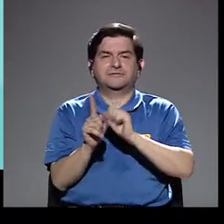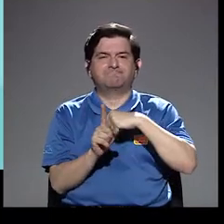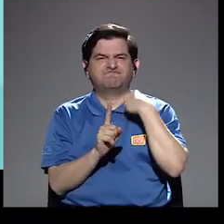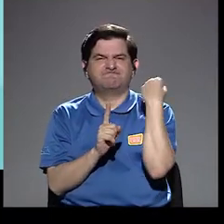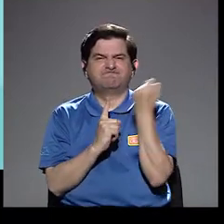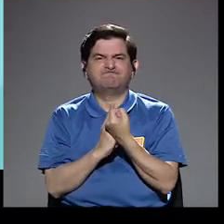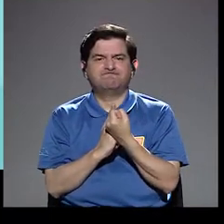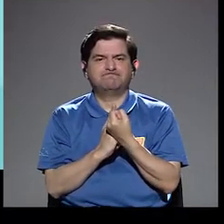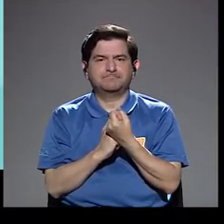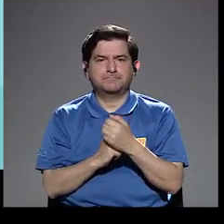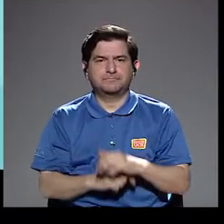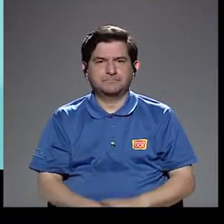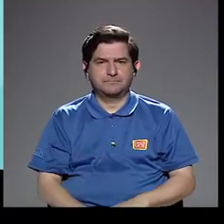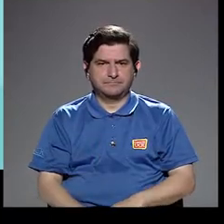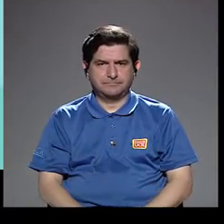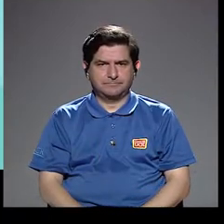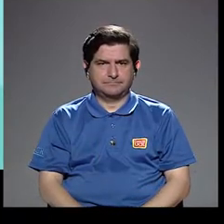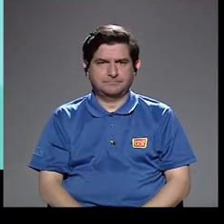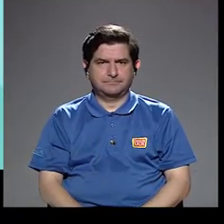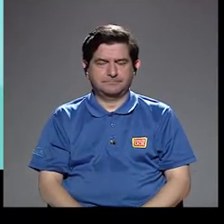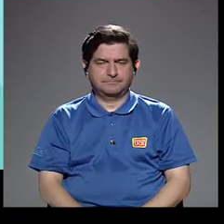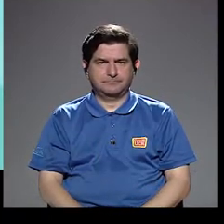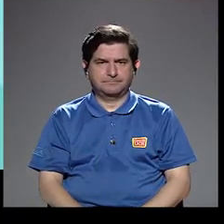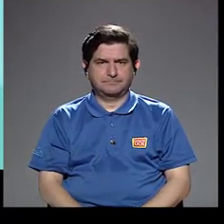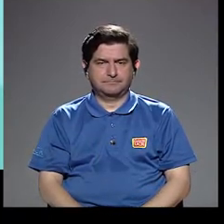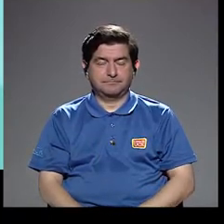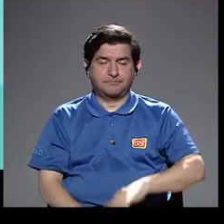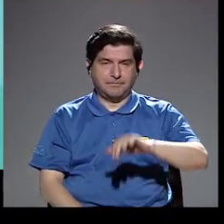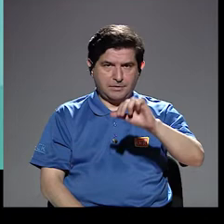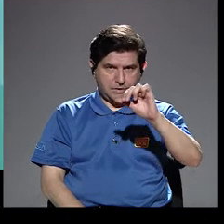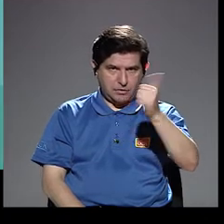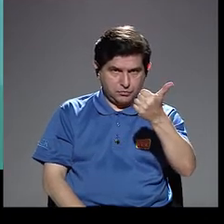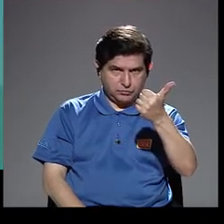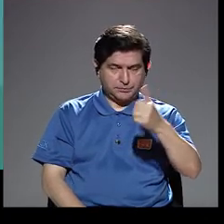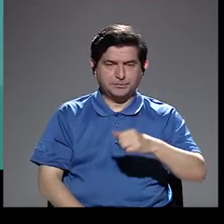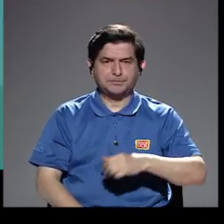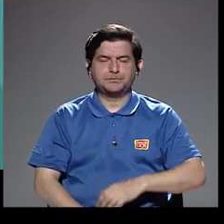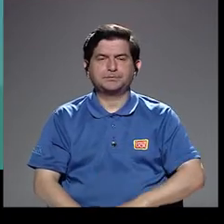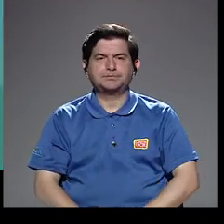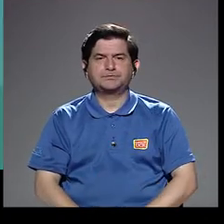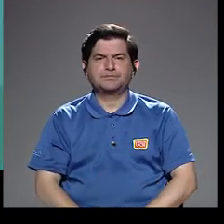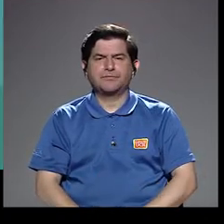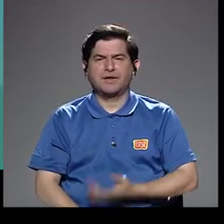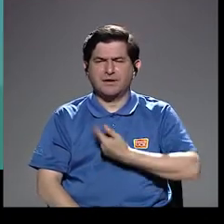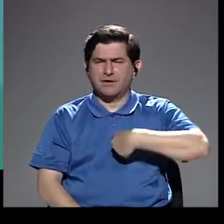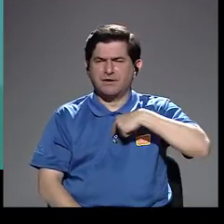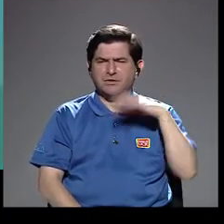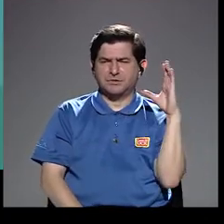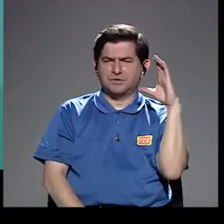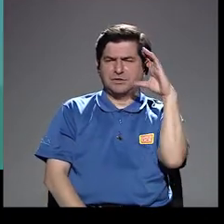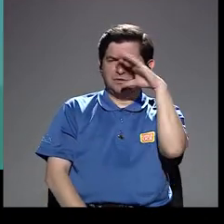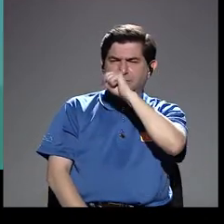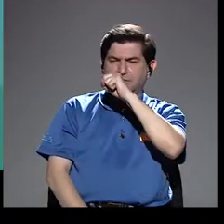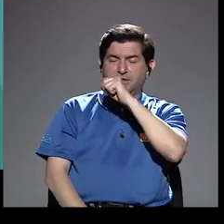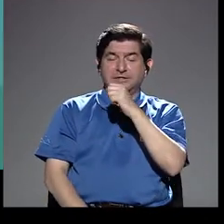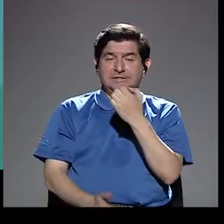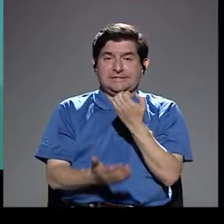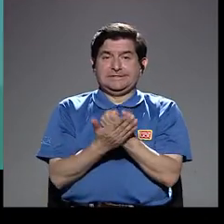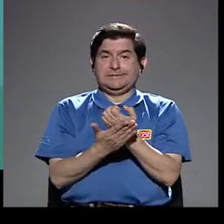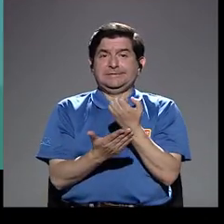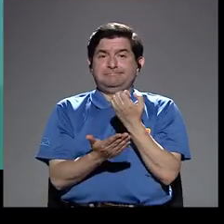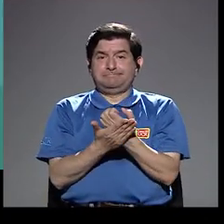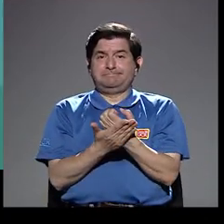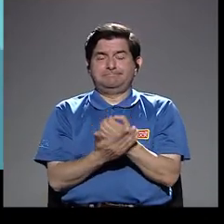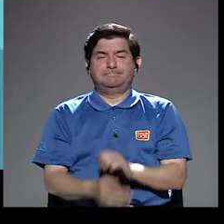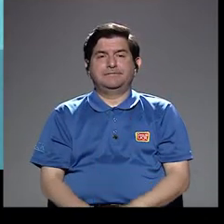situación. Eso por un lado. El otro aspecto que hemos visto es el económico,